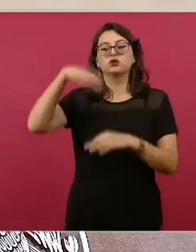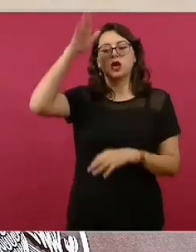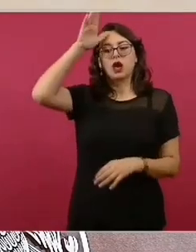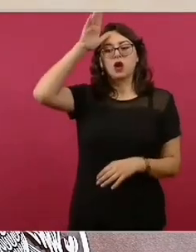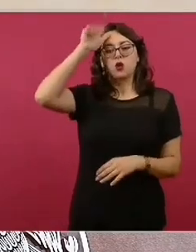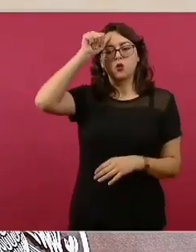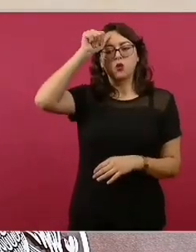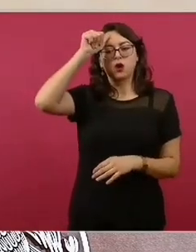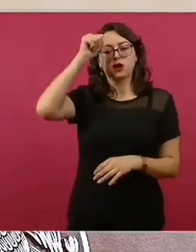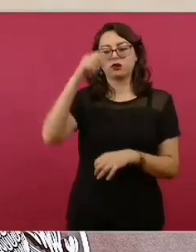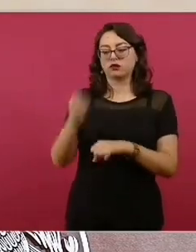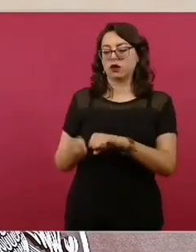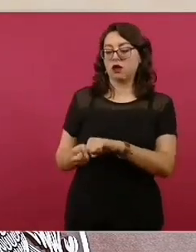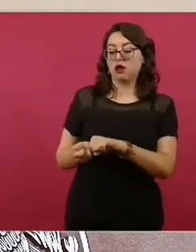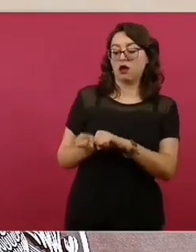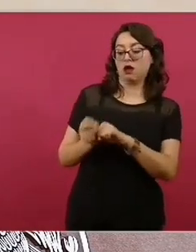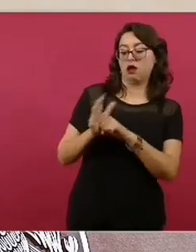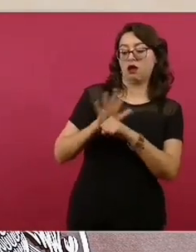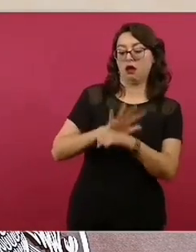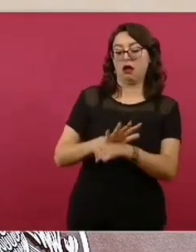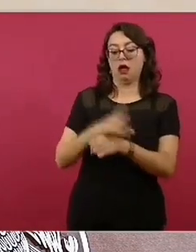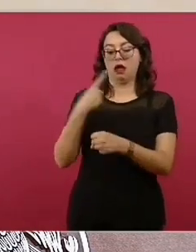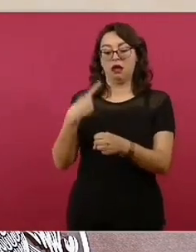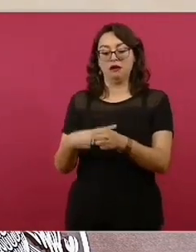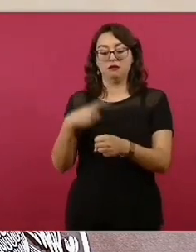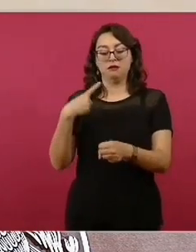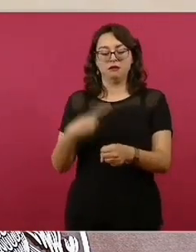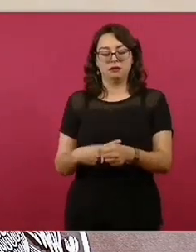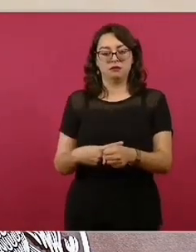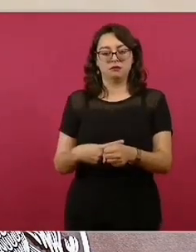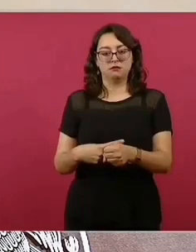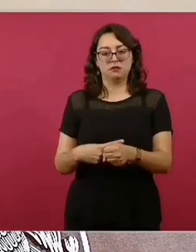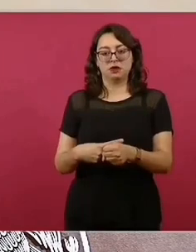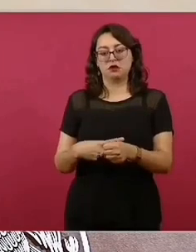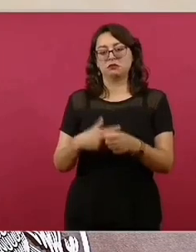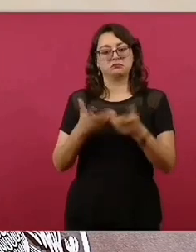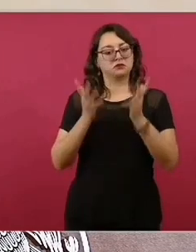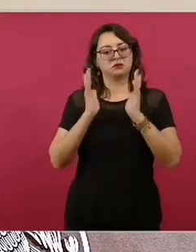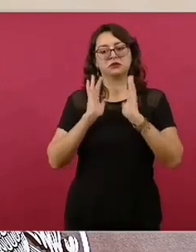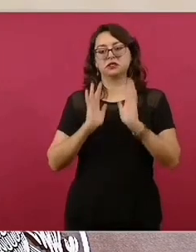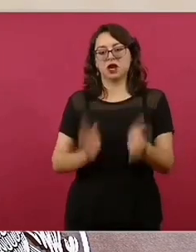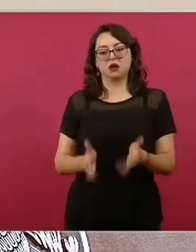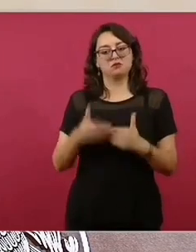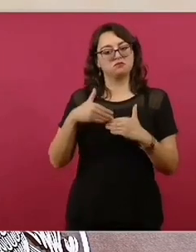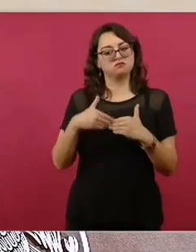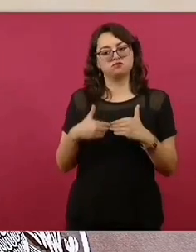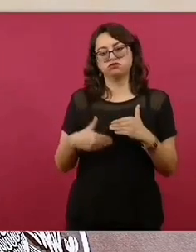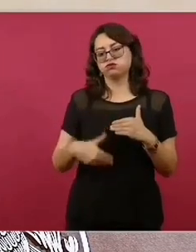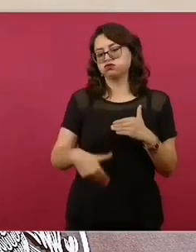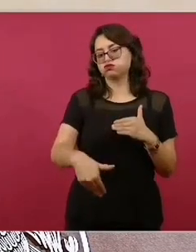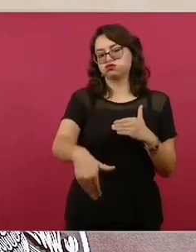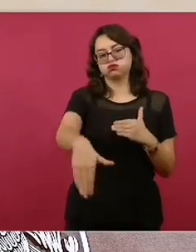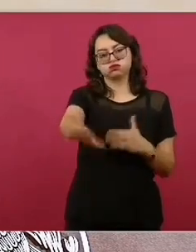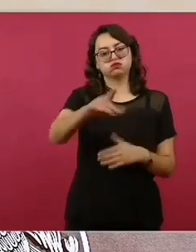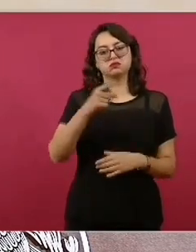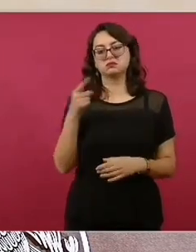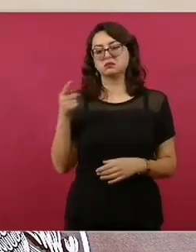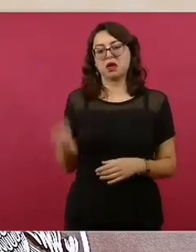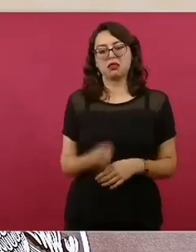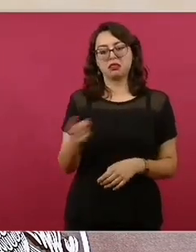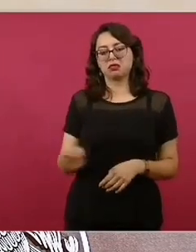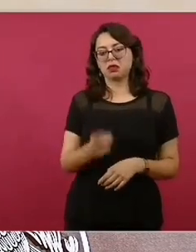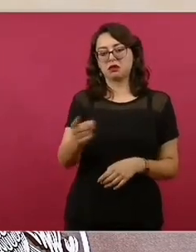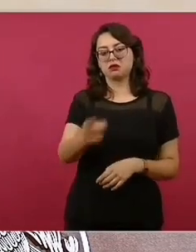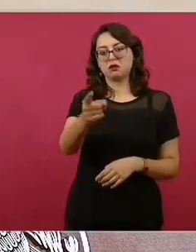causada por el virus SARS-CoV-2 va a permanecer en la humanidad como una de más de 450